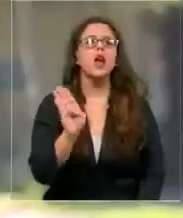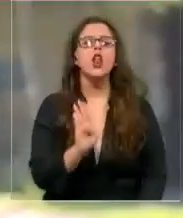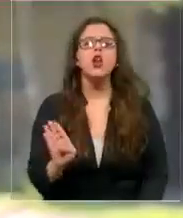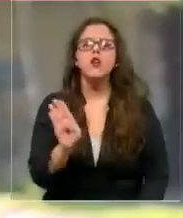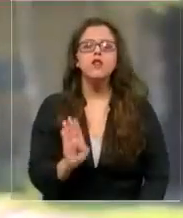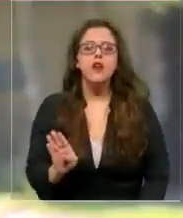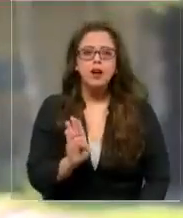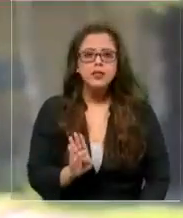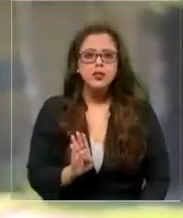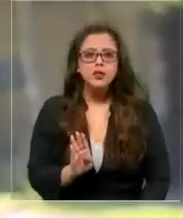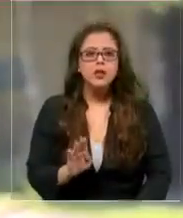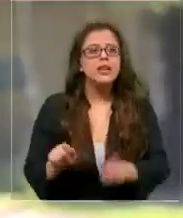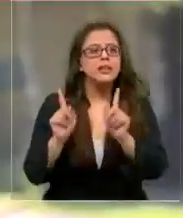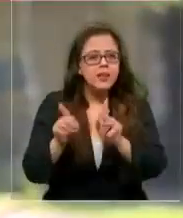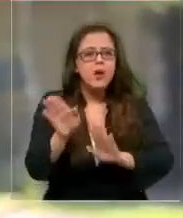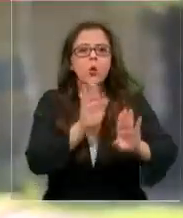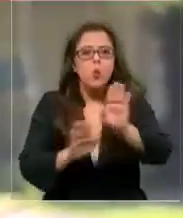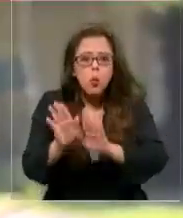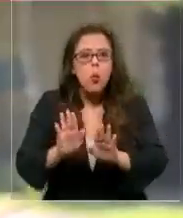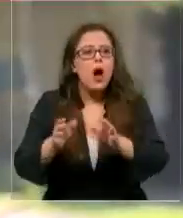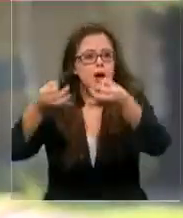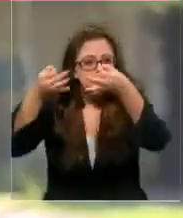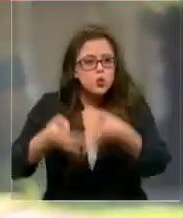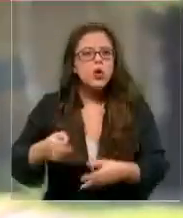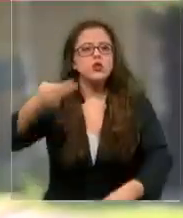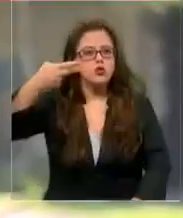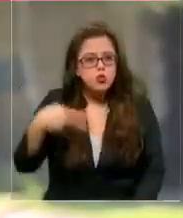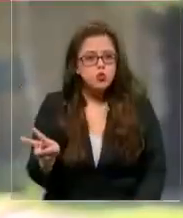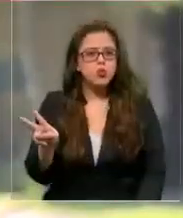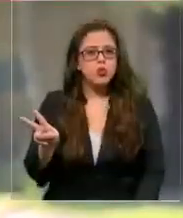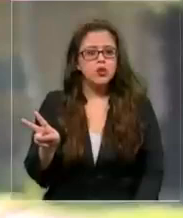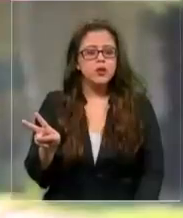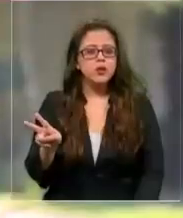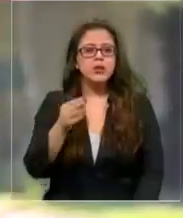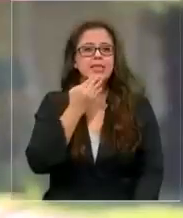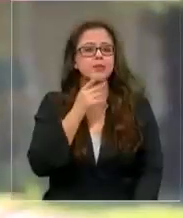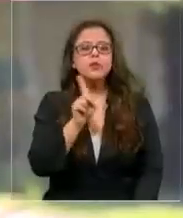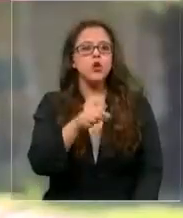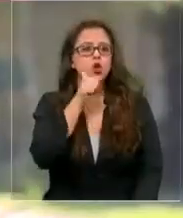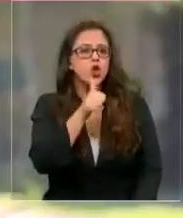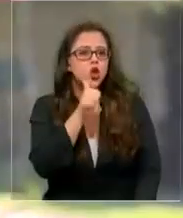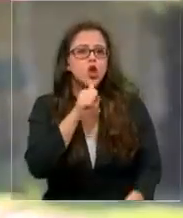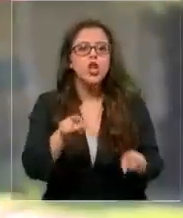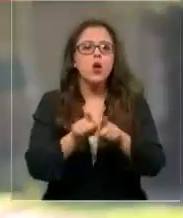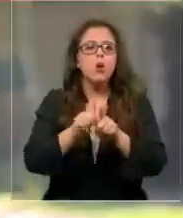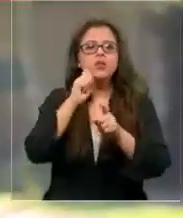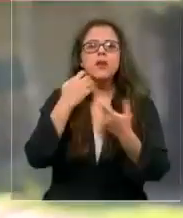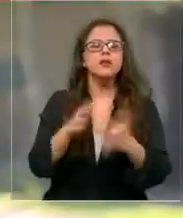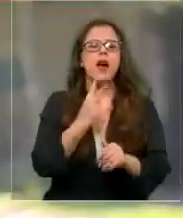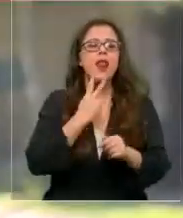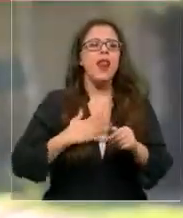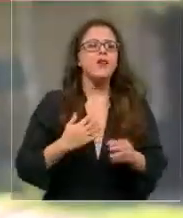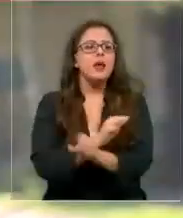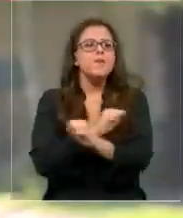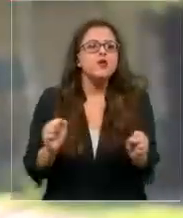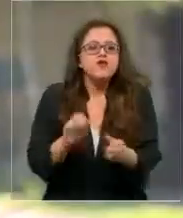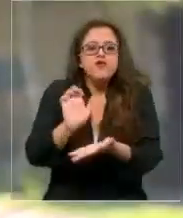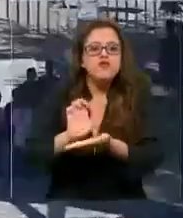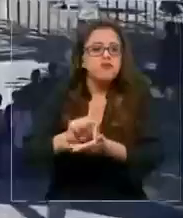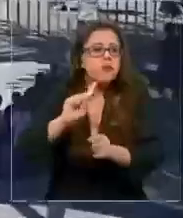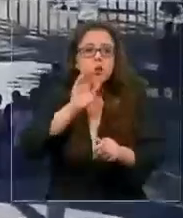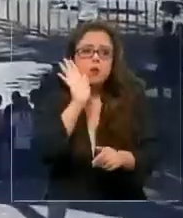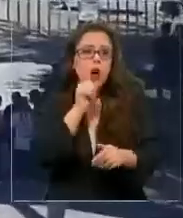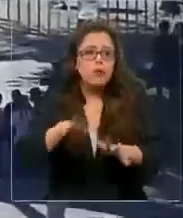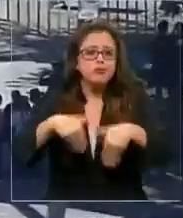que es que esté asegurada su seguridad y de que no todos los días le estén haciendo la vida imposible, el Estado no se los